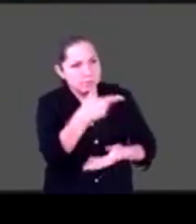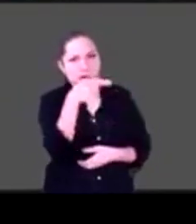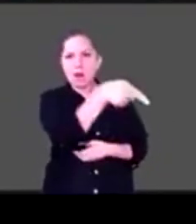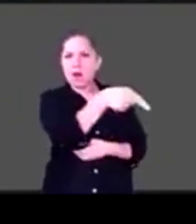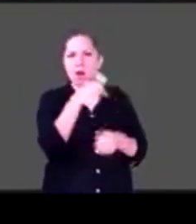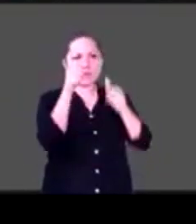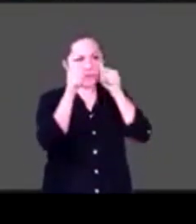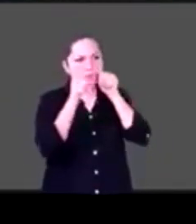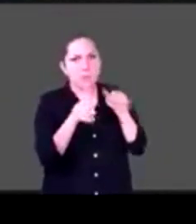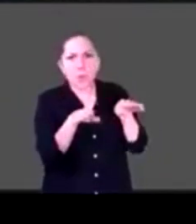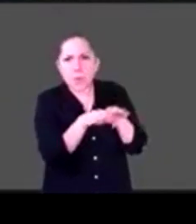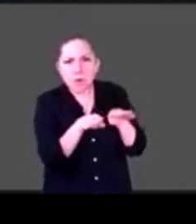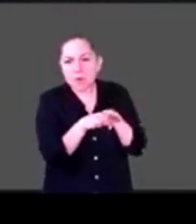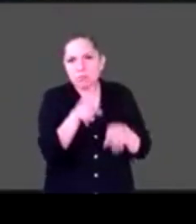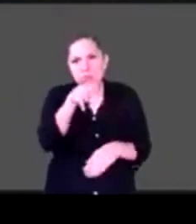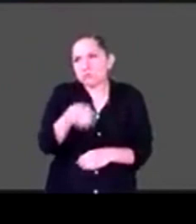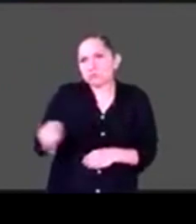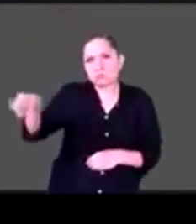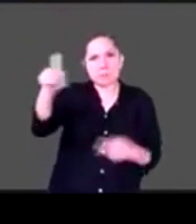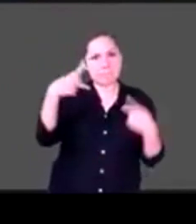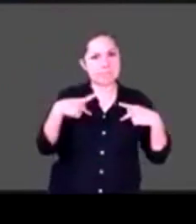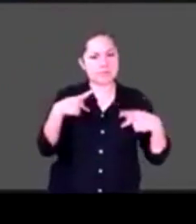recibir a una persona con discapacidad.